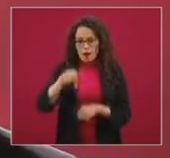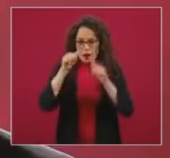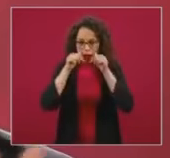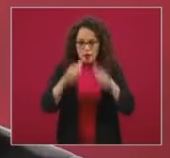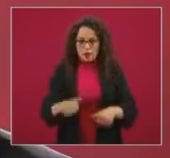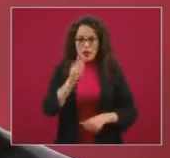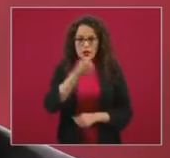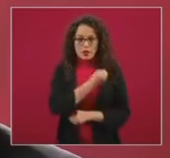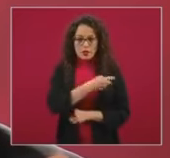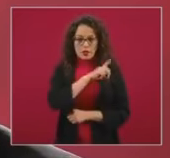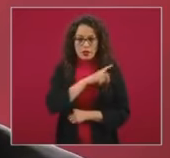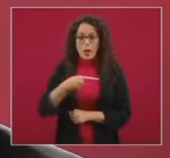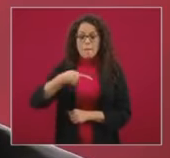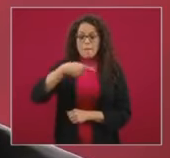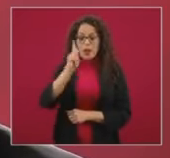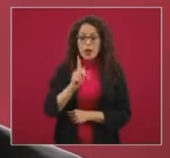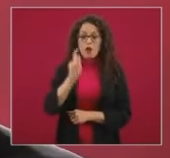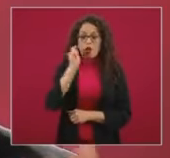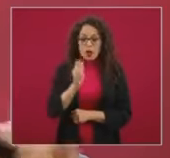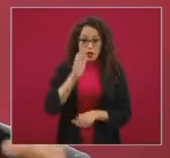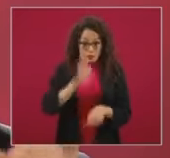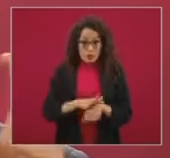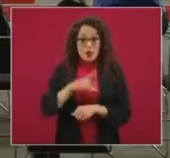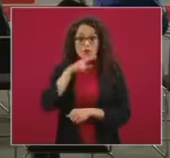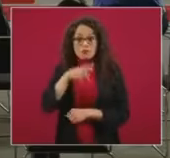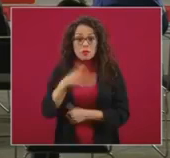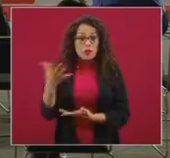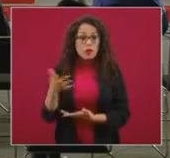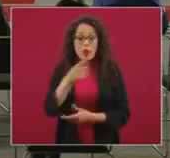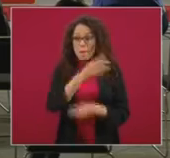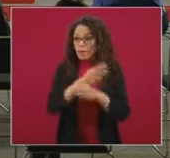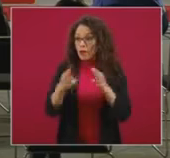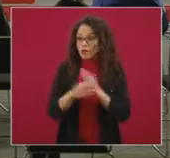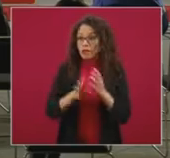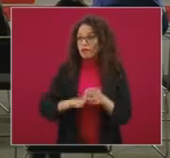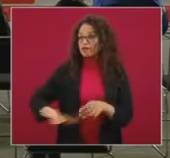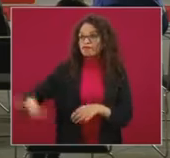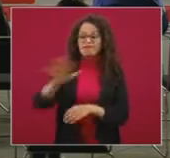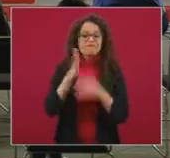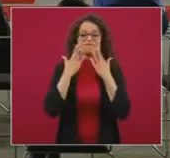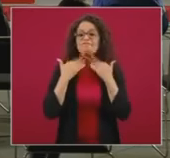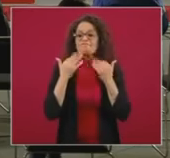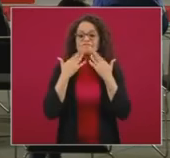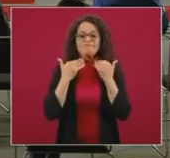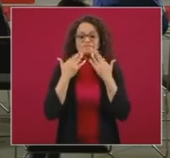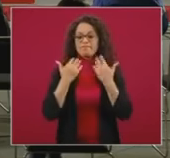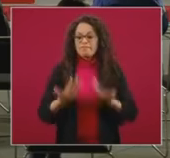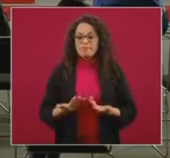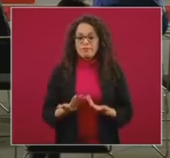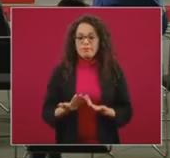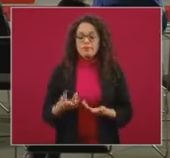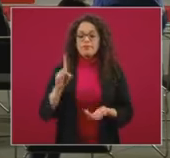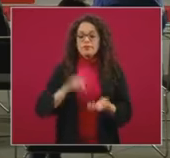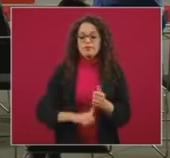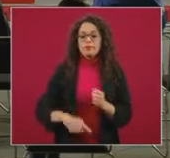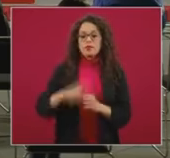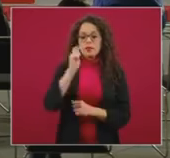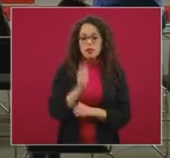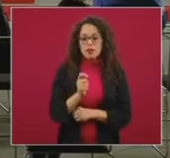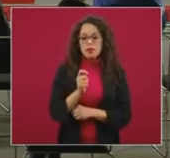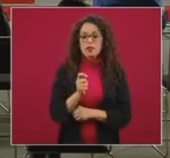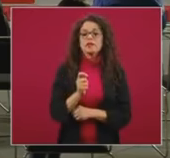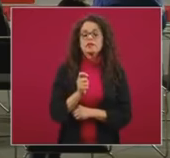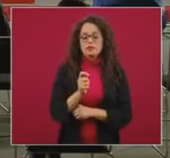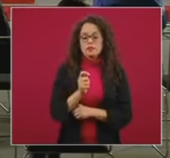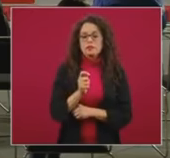utilización no mejoró sustantivamente por el sector público, sino por elementos marginales del